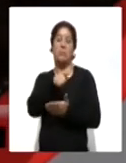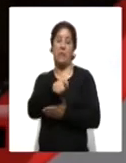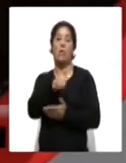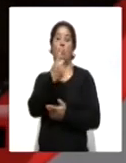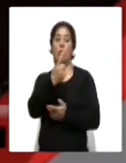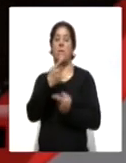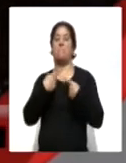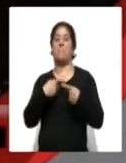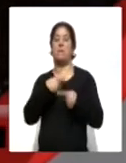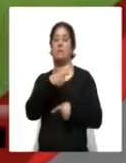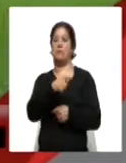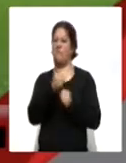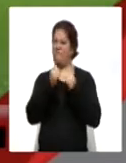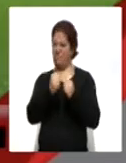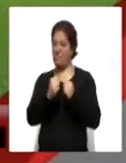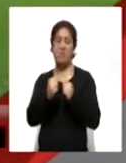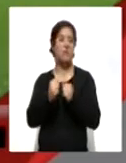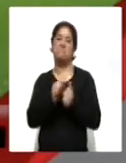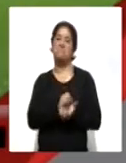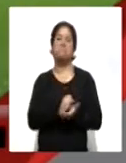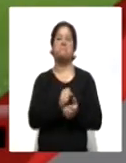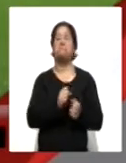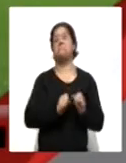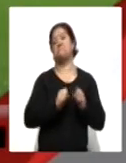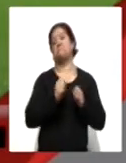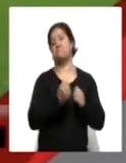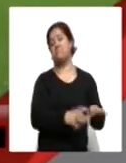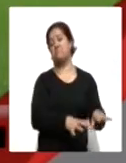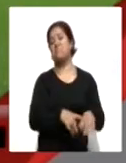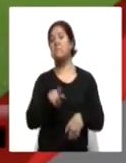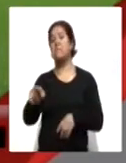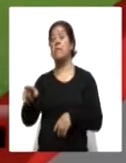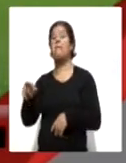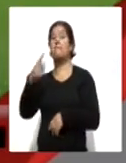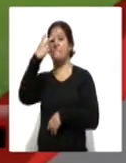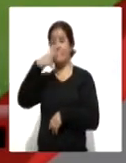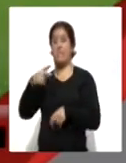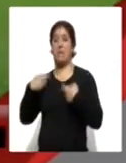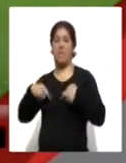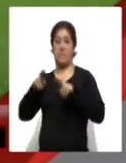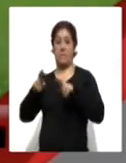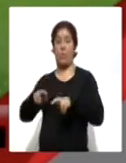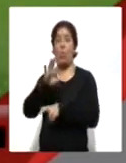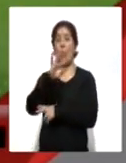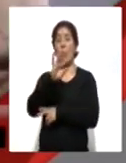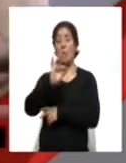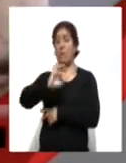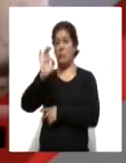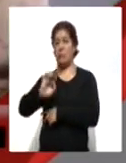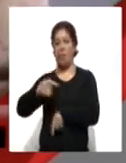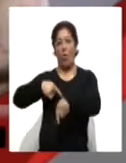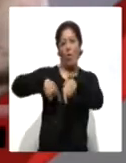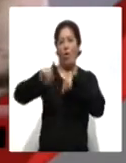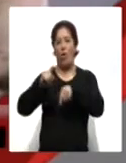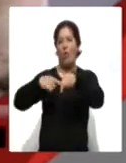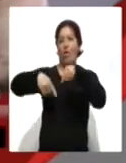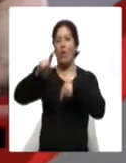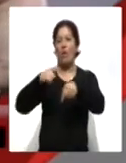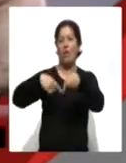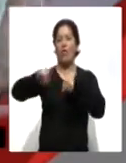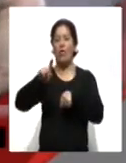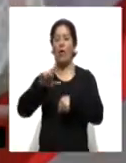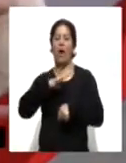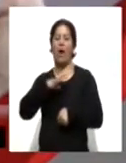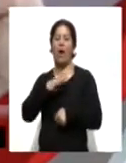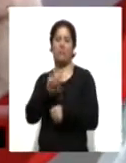futbolistas más determinantes, el mexicano que llegó a representar poco más del 40% de sus goles totales en el arranque de la